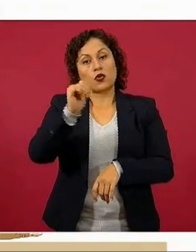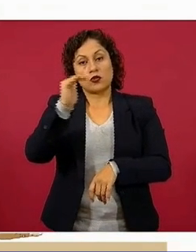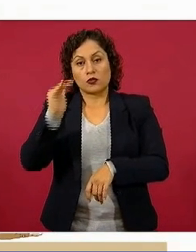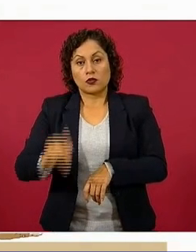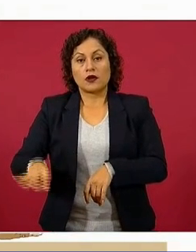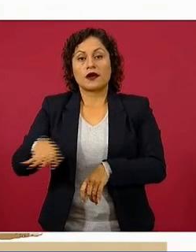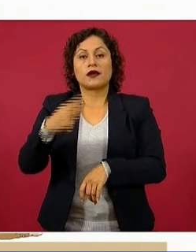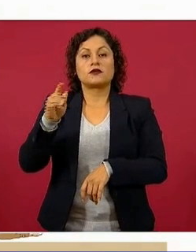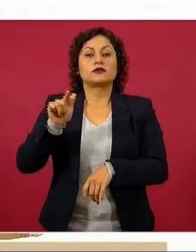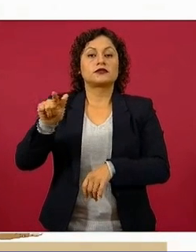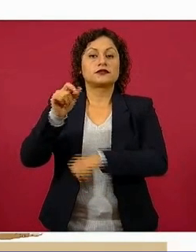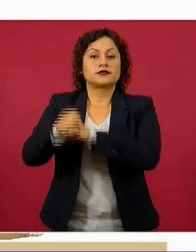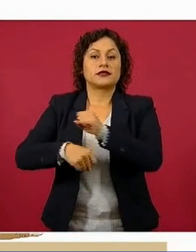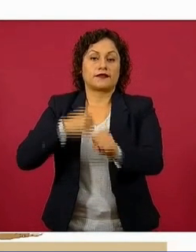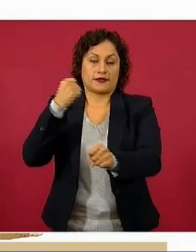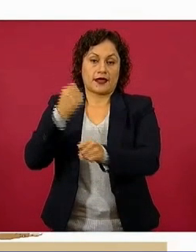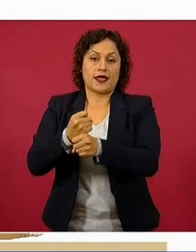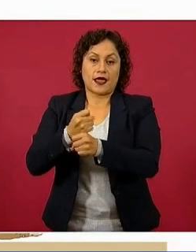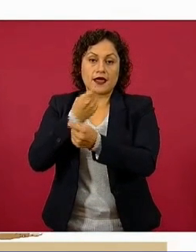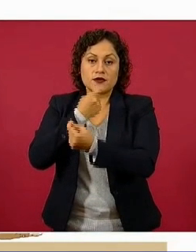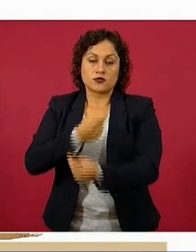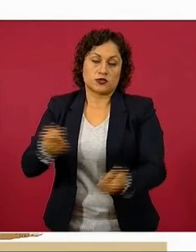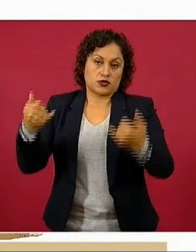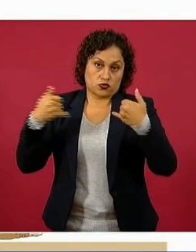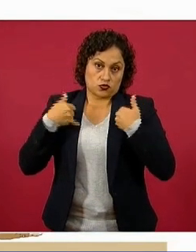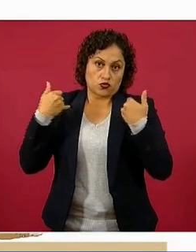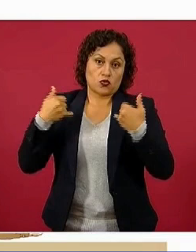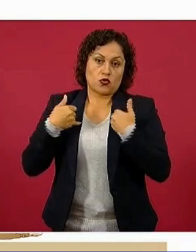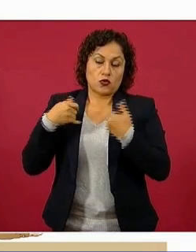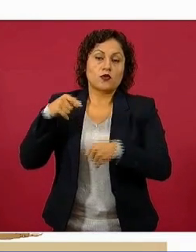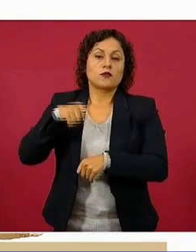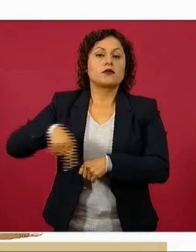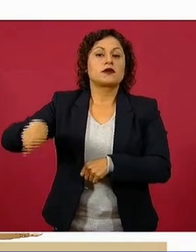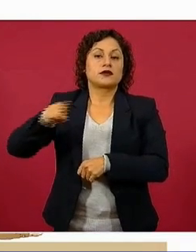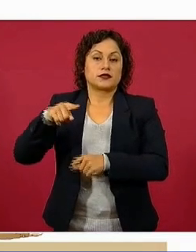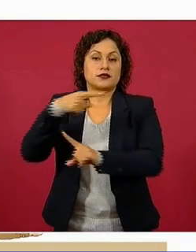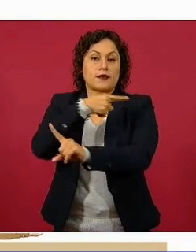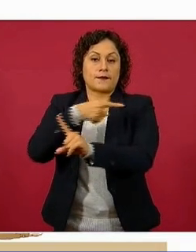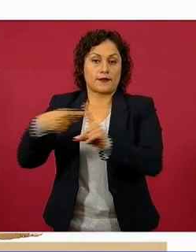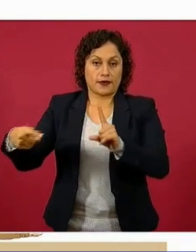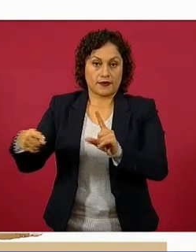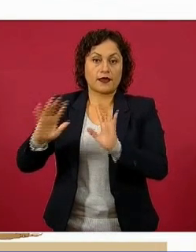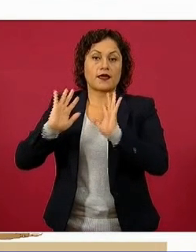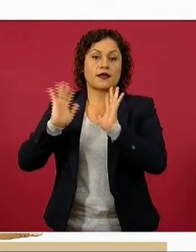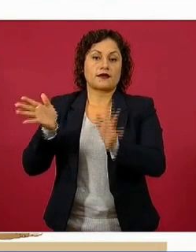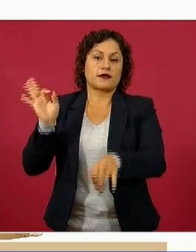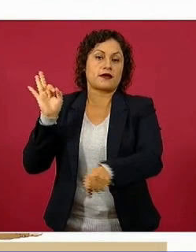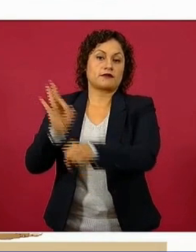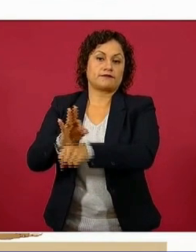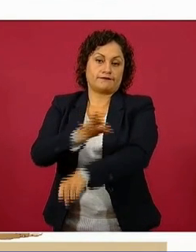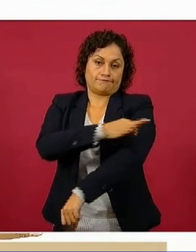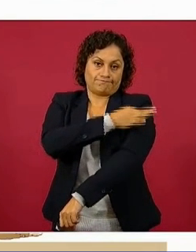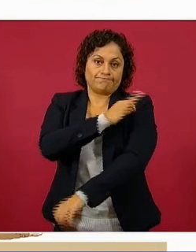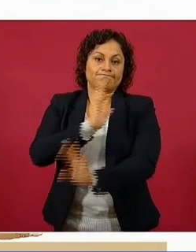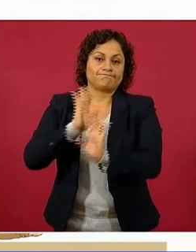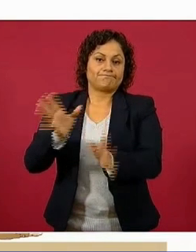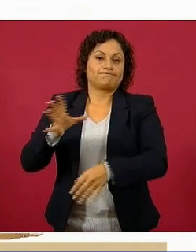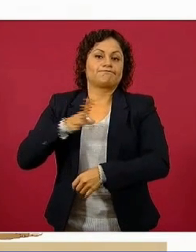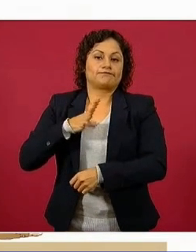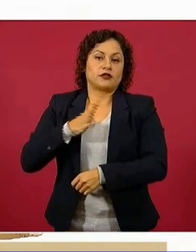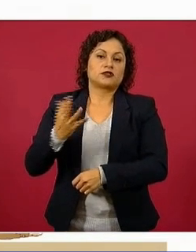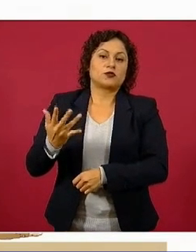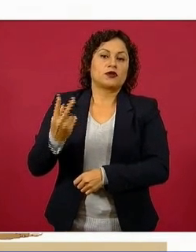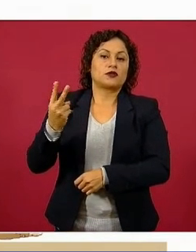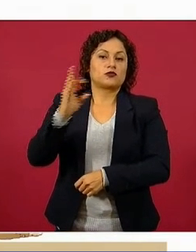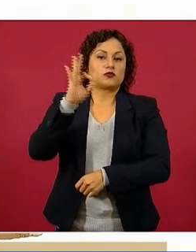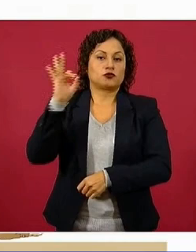a 17, que son niñas, niños, adolescentes, la mitad están ya protegidos también, 52 por